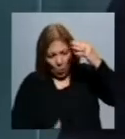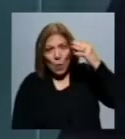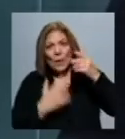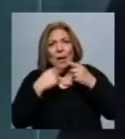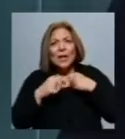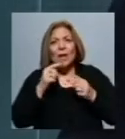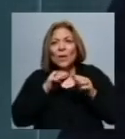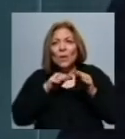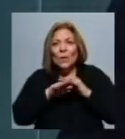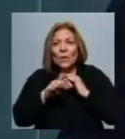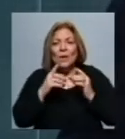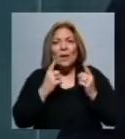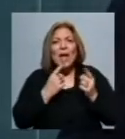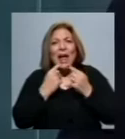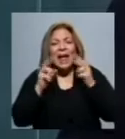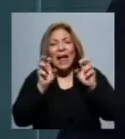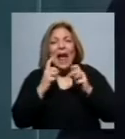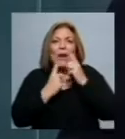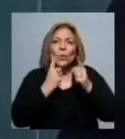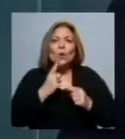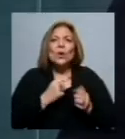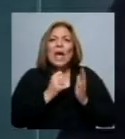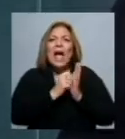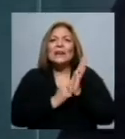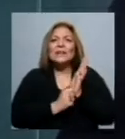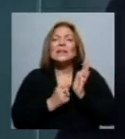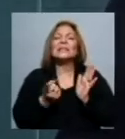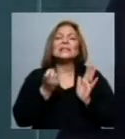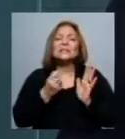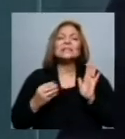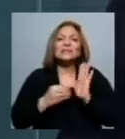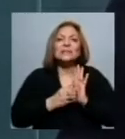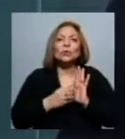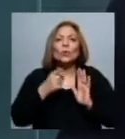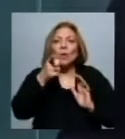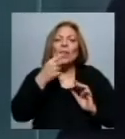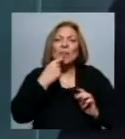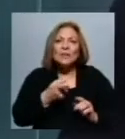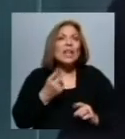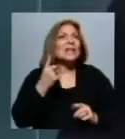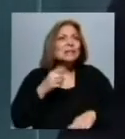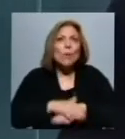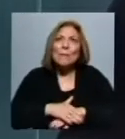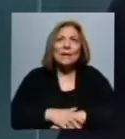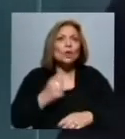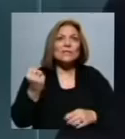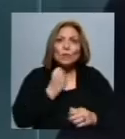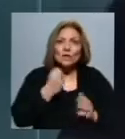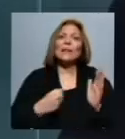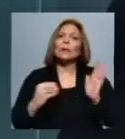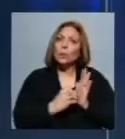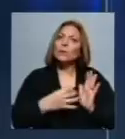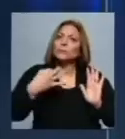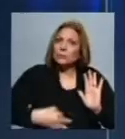de esos artículos que ustedes consideran que eran necesarios, cuando me decías era el momento, bueno, ¿qué era